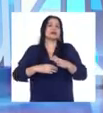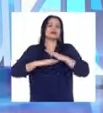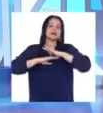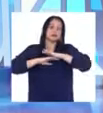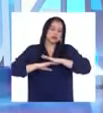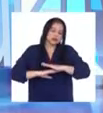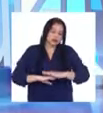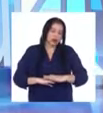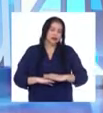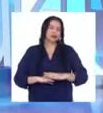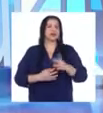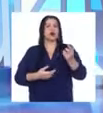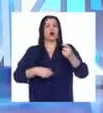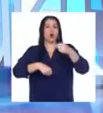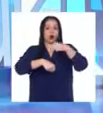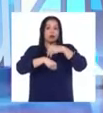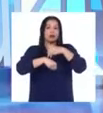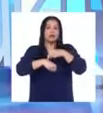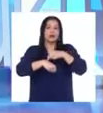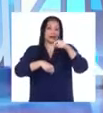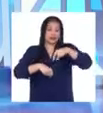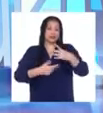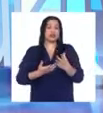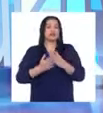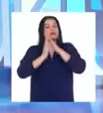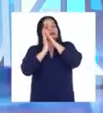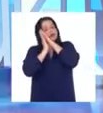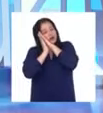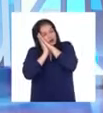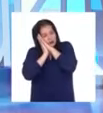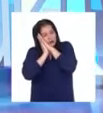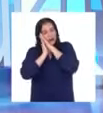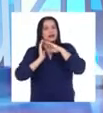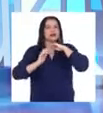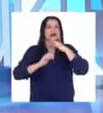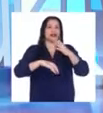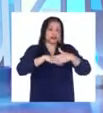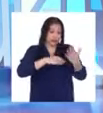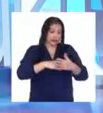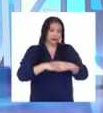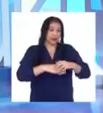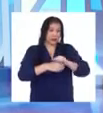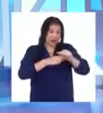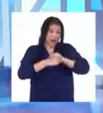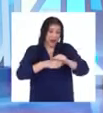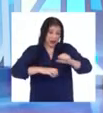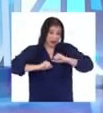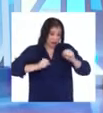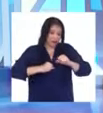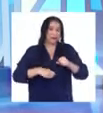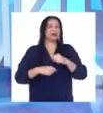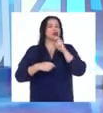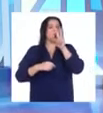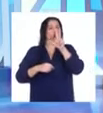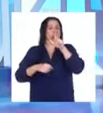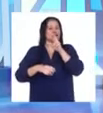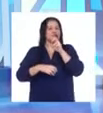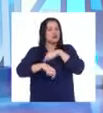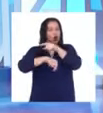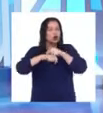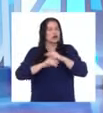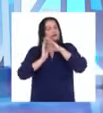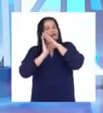Respetamos nuestra siesta de dos a tres horas de forma diaria después de cada entrenamiento. Para poder